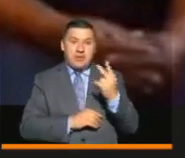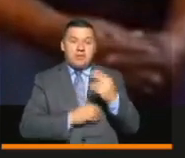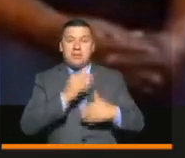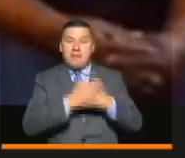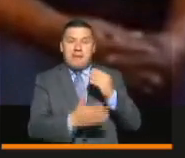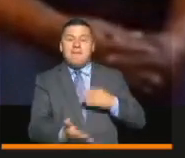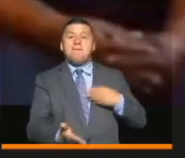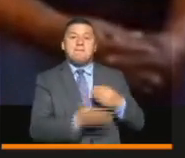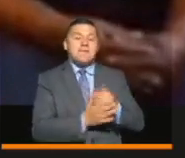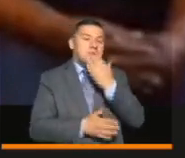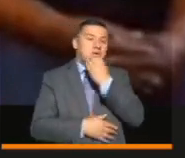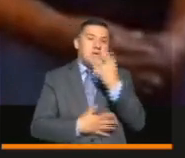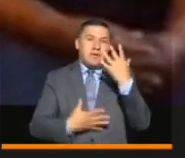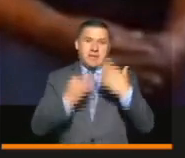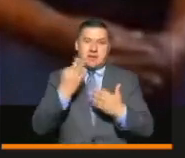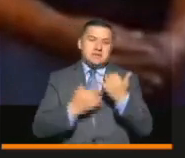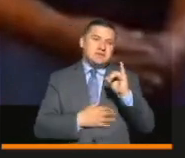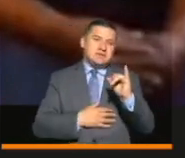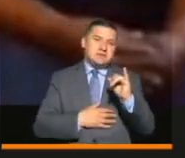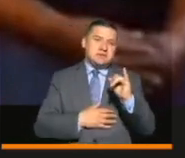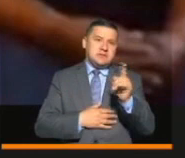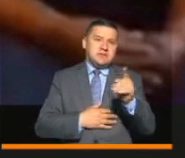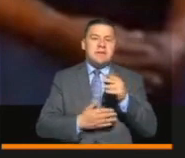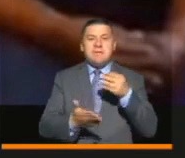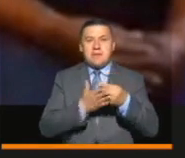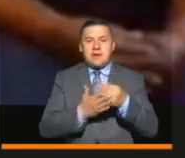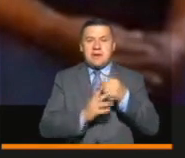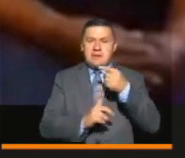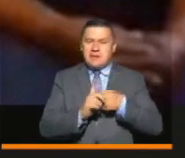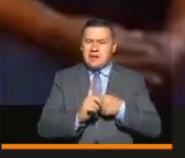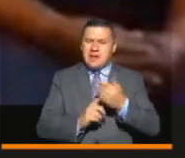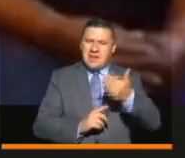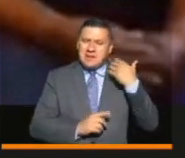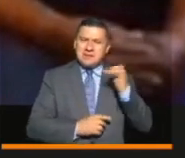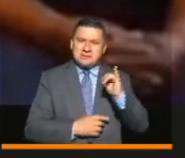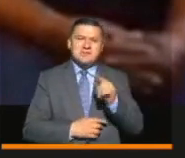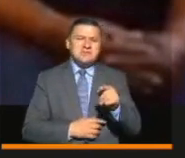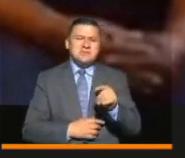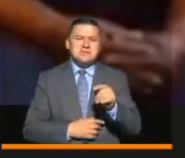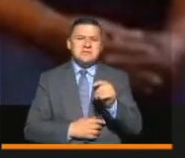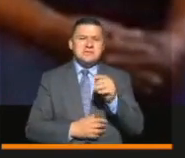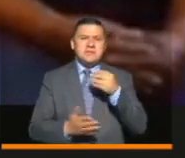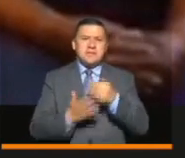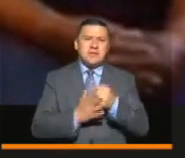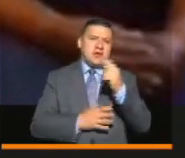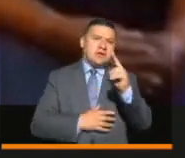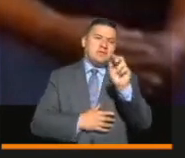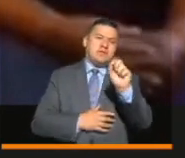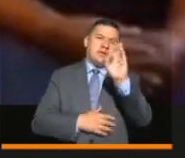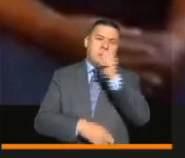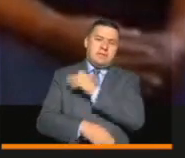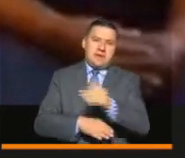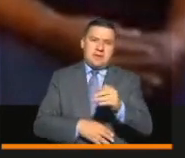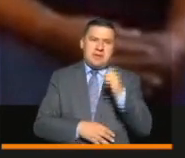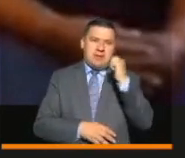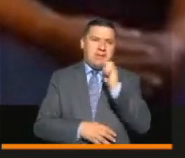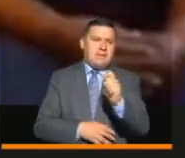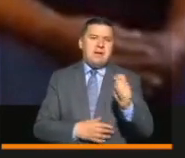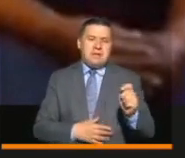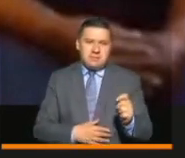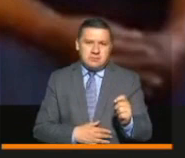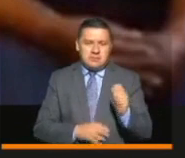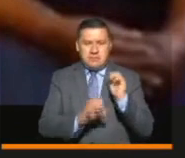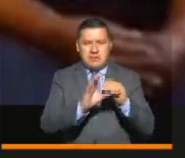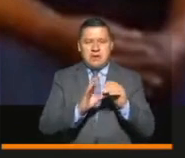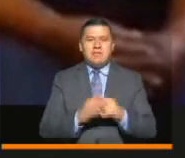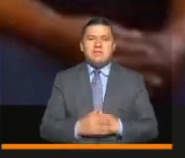el pago número 13, porque ya el 12 lo habíamos hecho en el mes anterior, para los 2.3 millones de beneficiarios